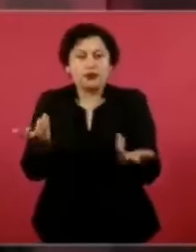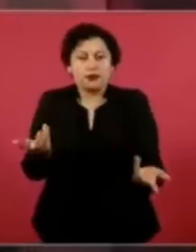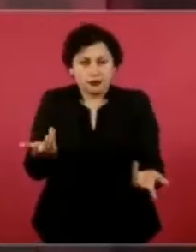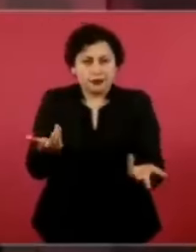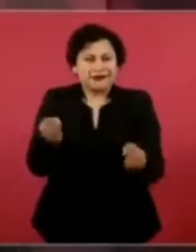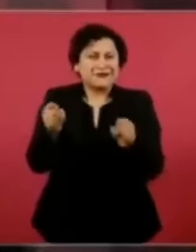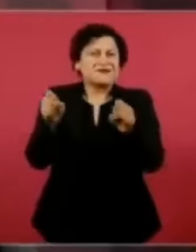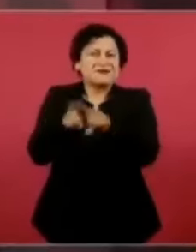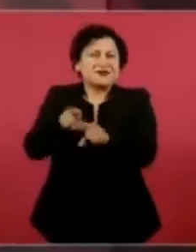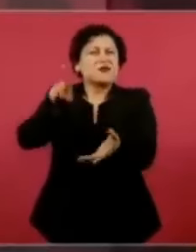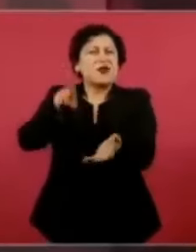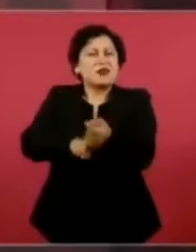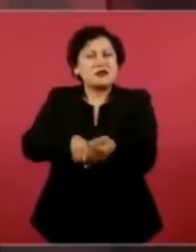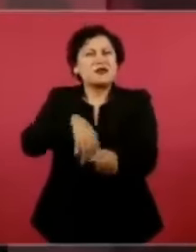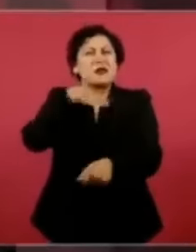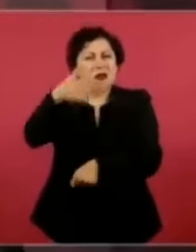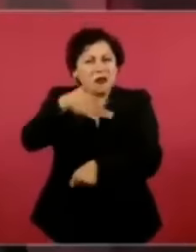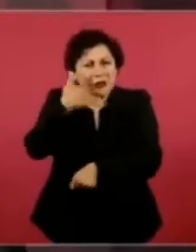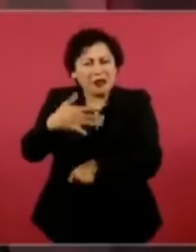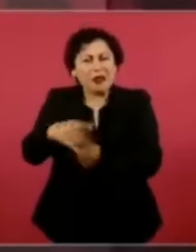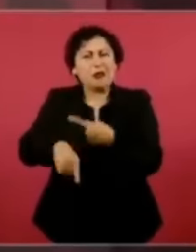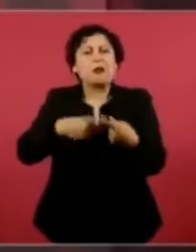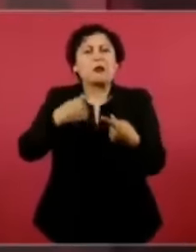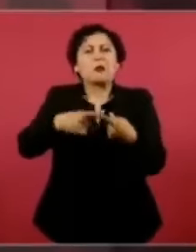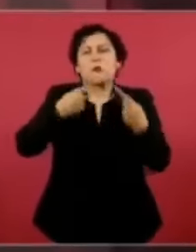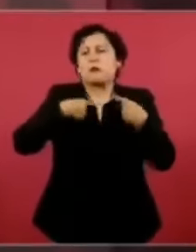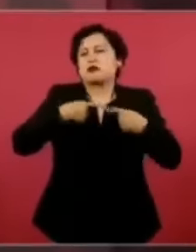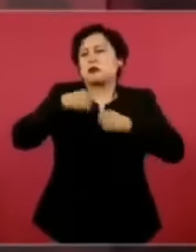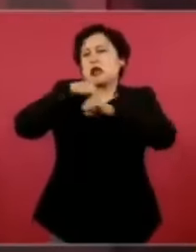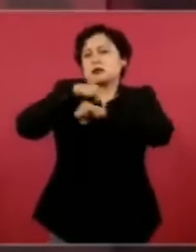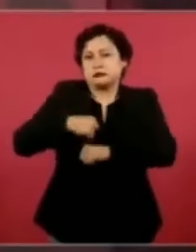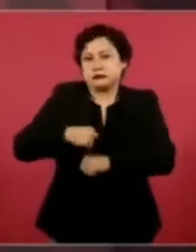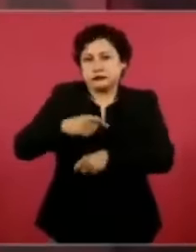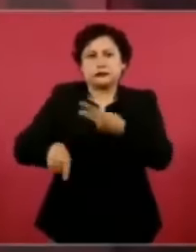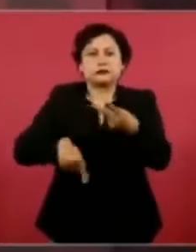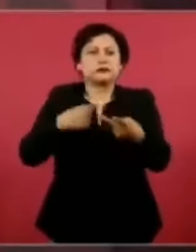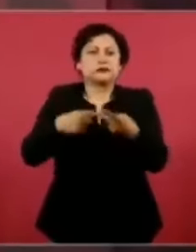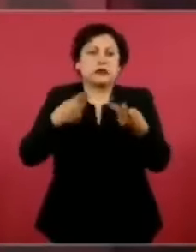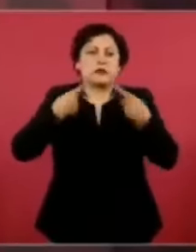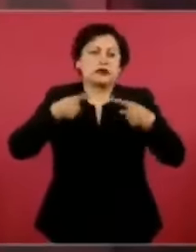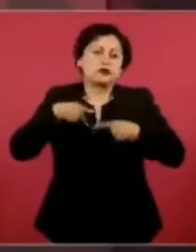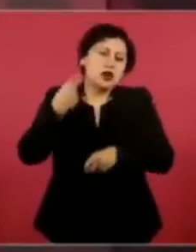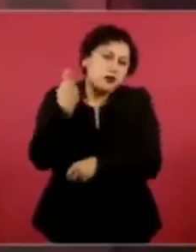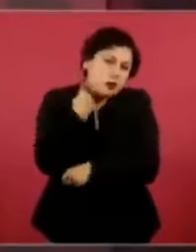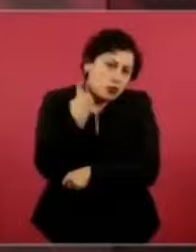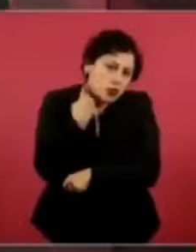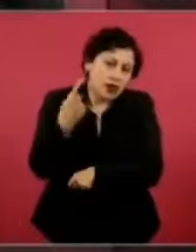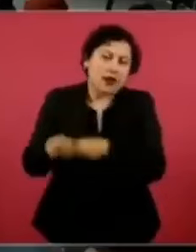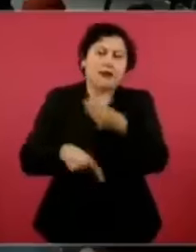notarios falsificaron